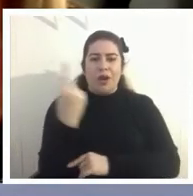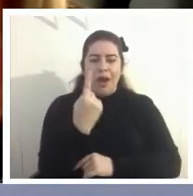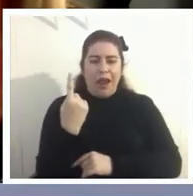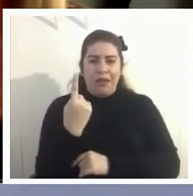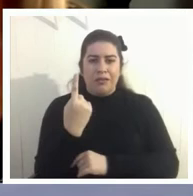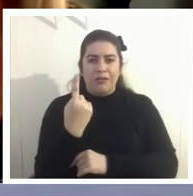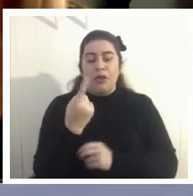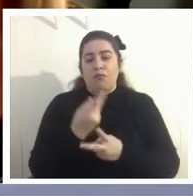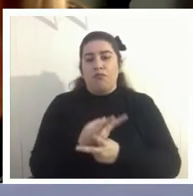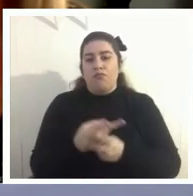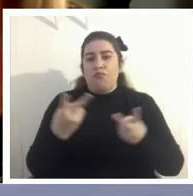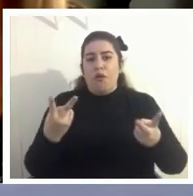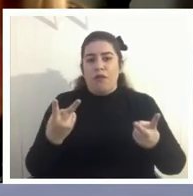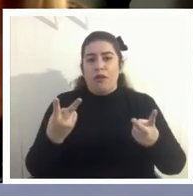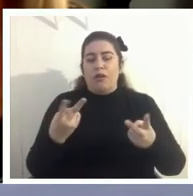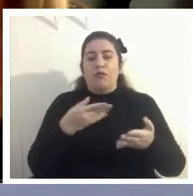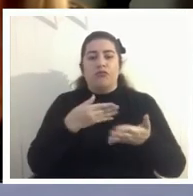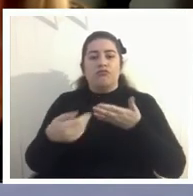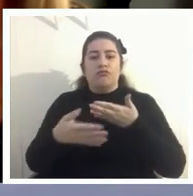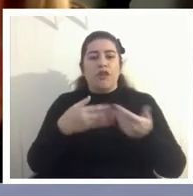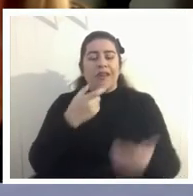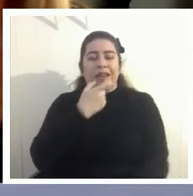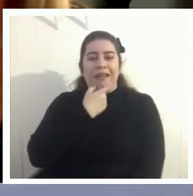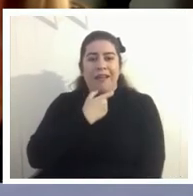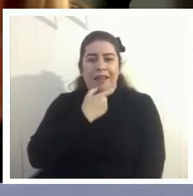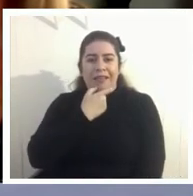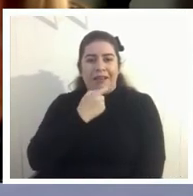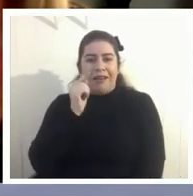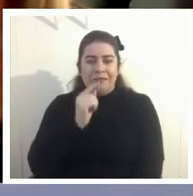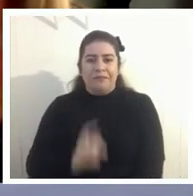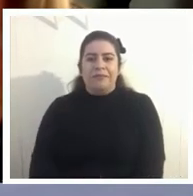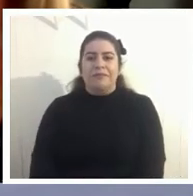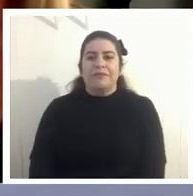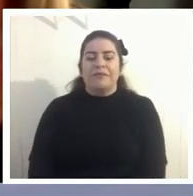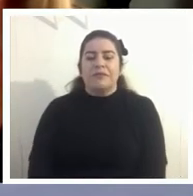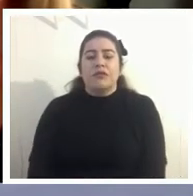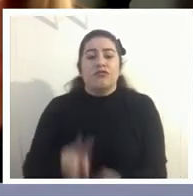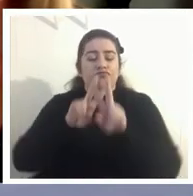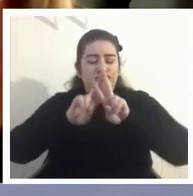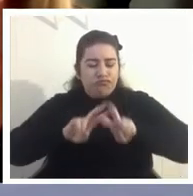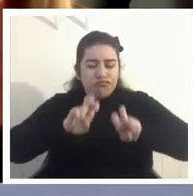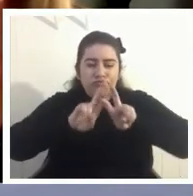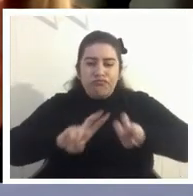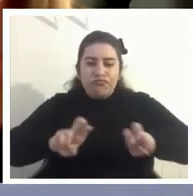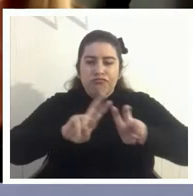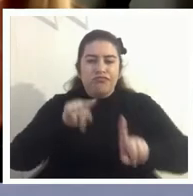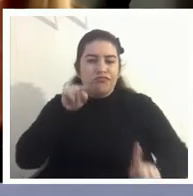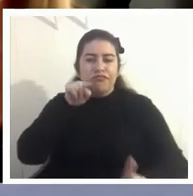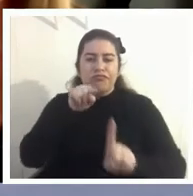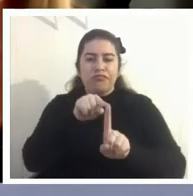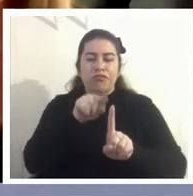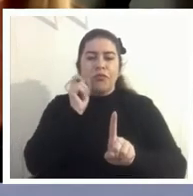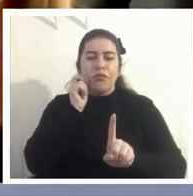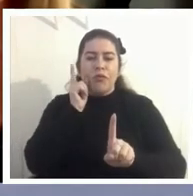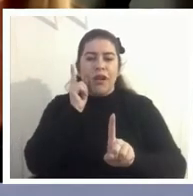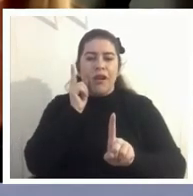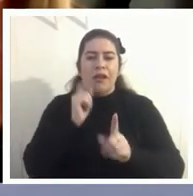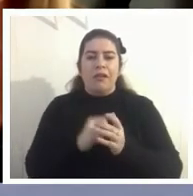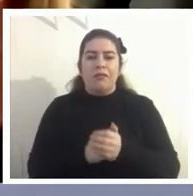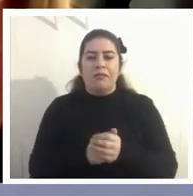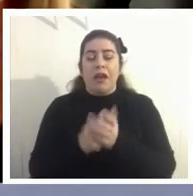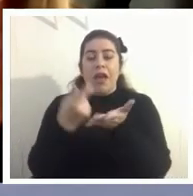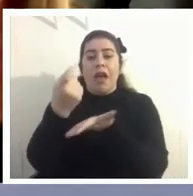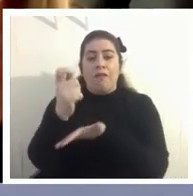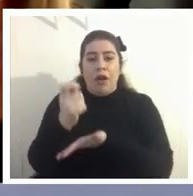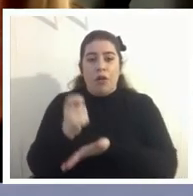en Inglaterra su investigación se centra en temas que tienen que ver con por supuesto evaluación